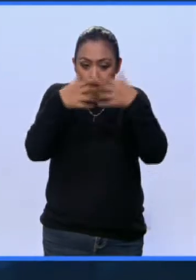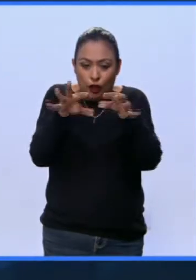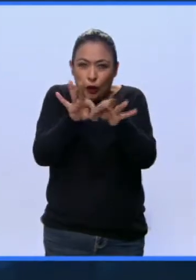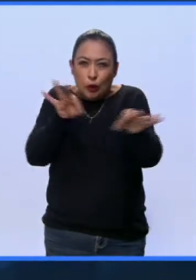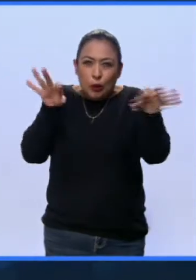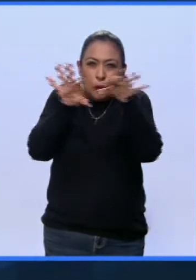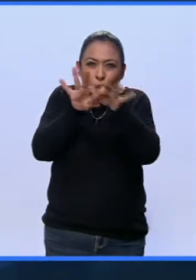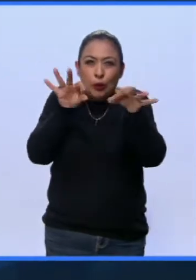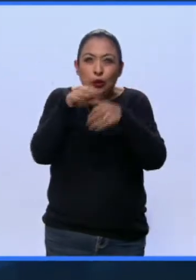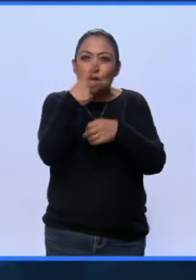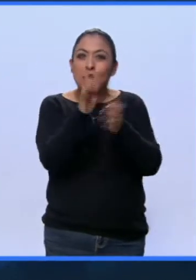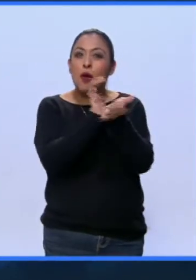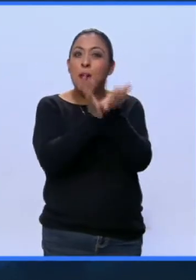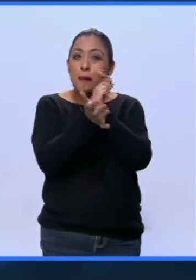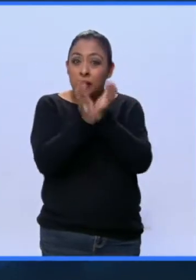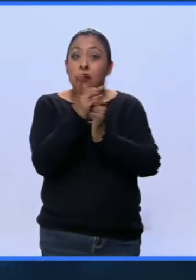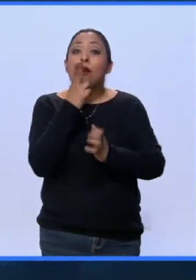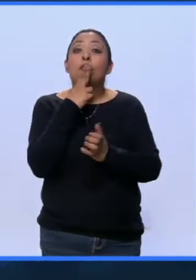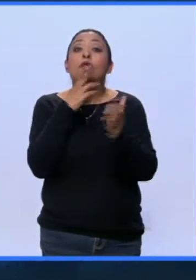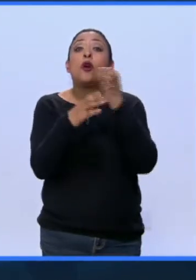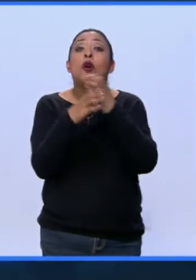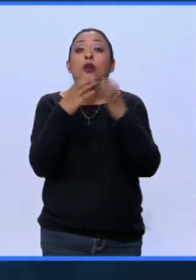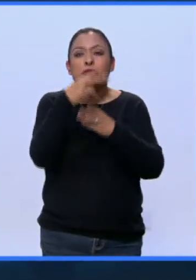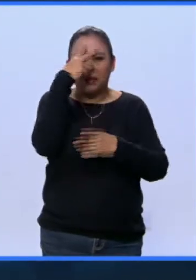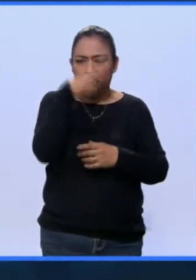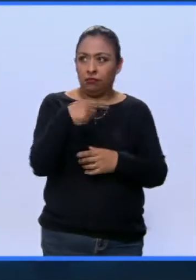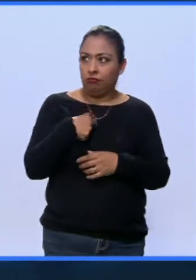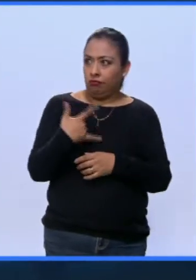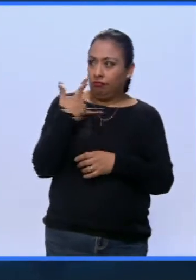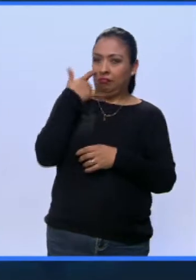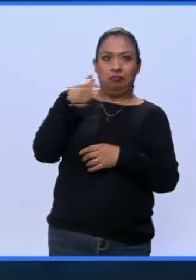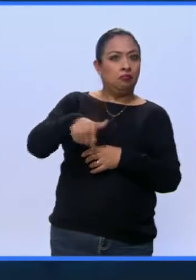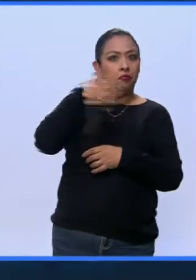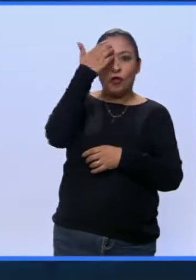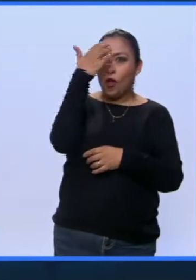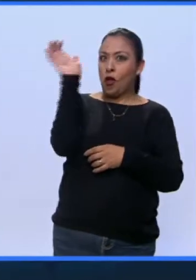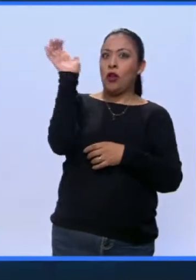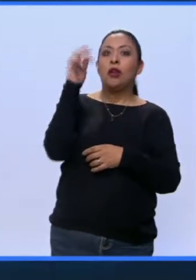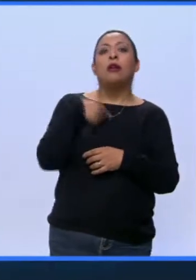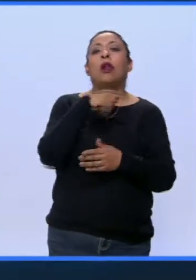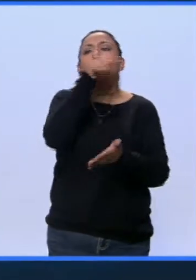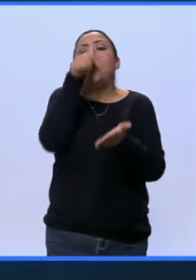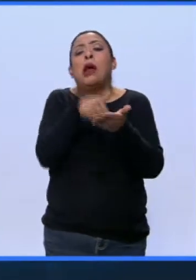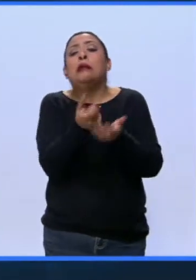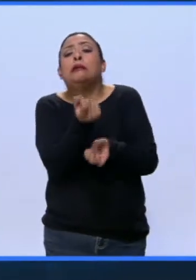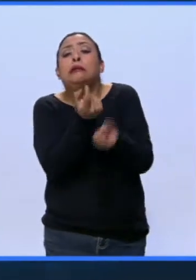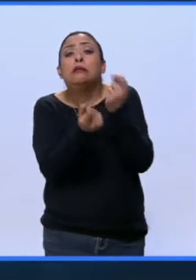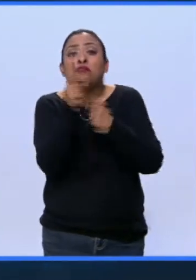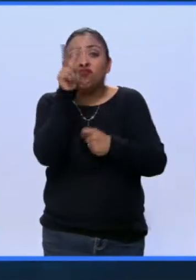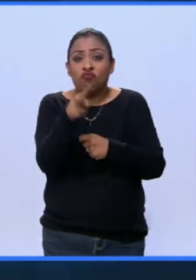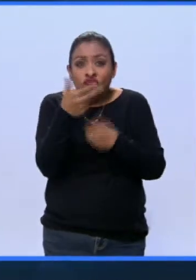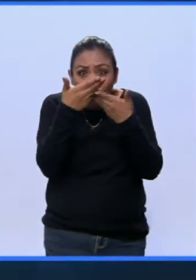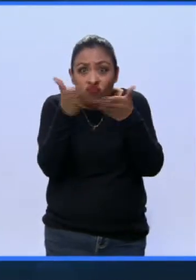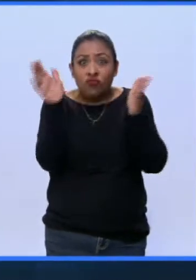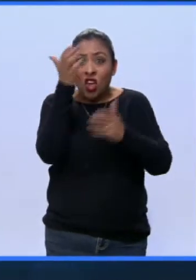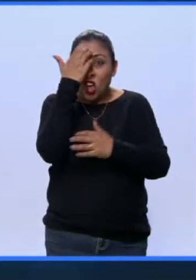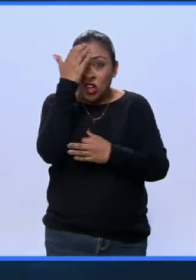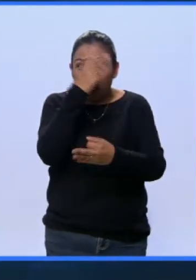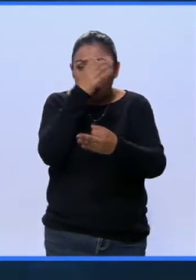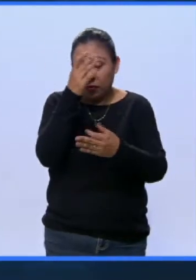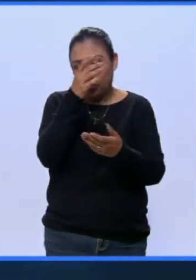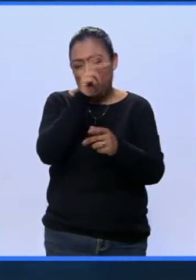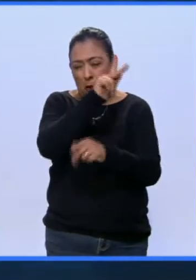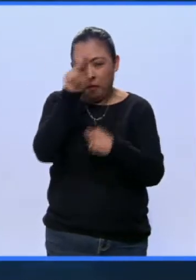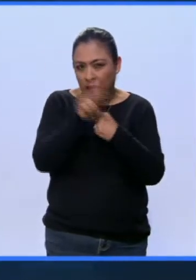se le ha dado a productos mexicanos que aquí, pues, no son tan conocidos, ¿no? Quizás se hace en algunas regiones, pero no son tan conocidos en todo el país.